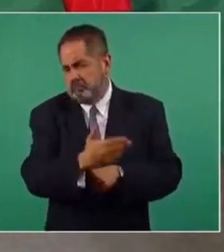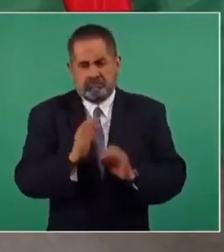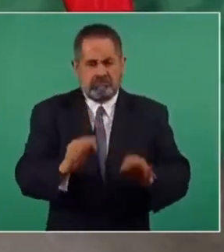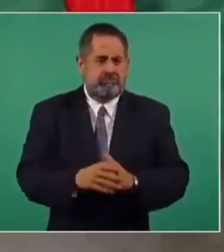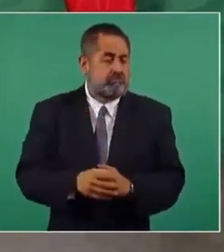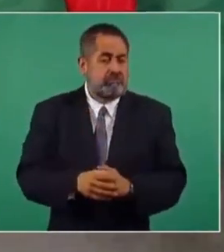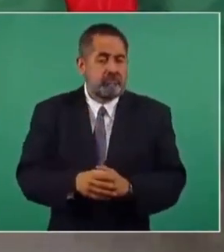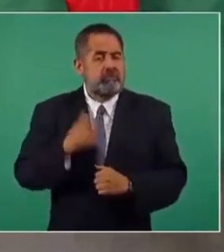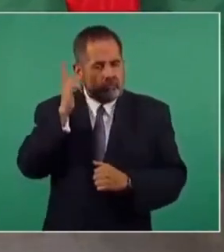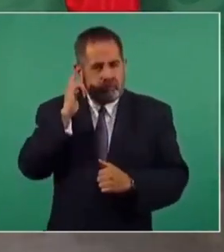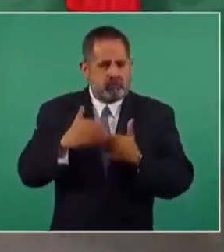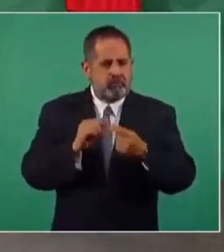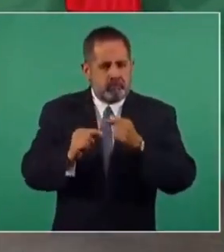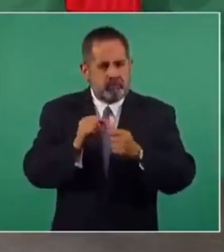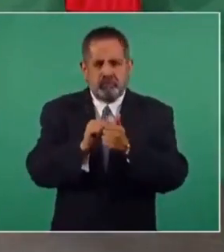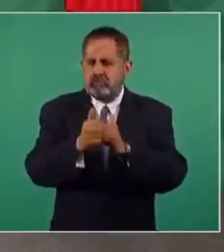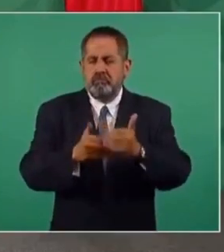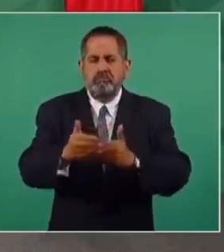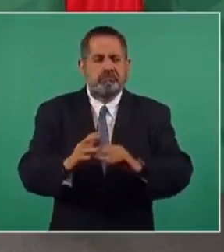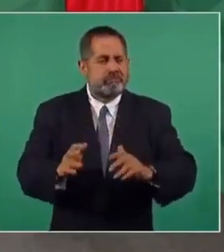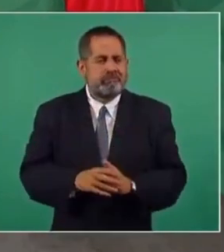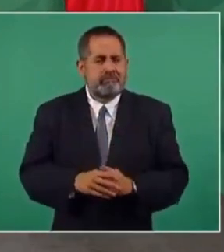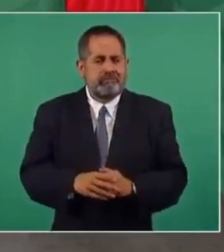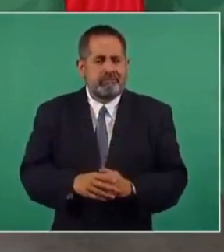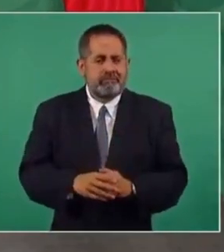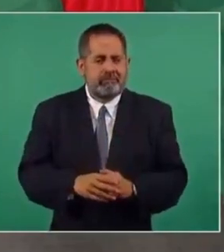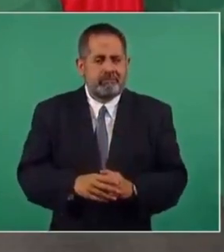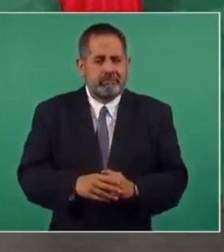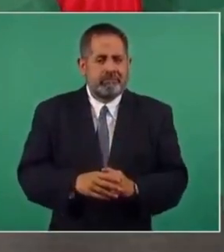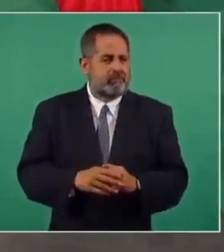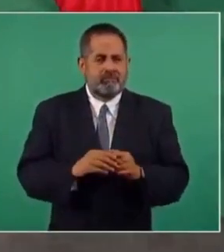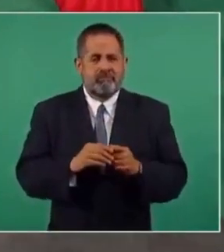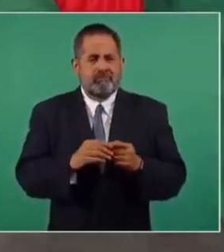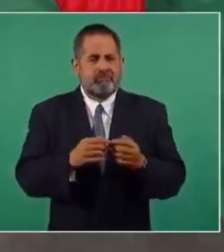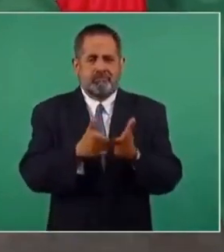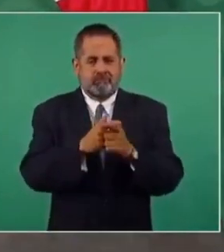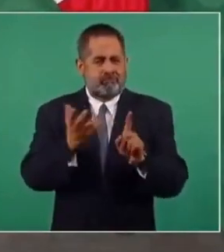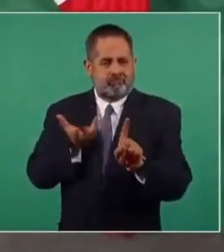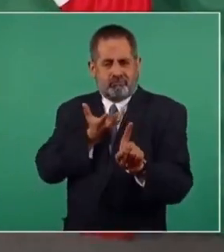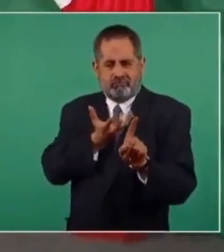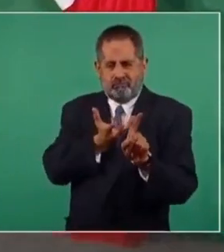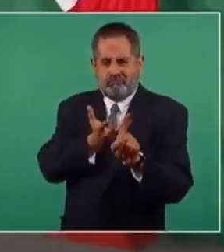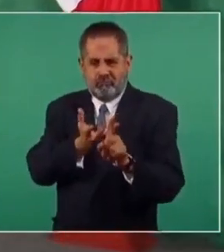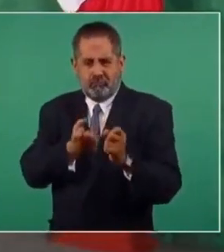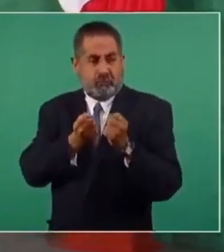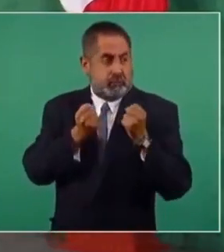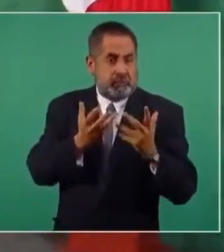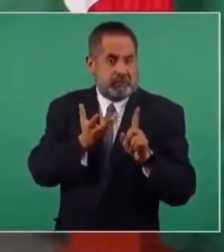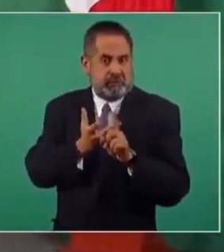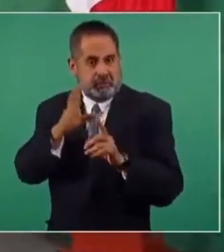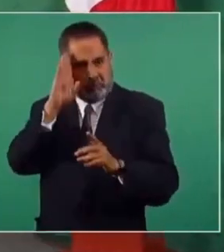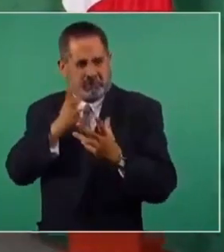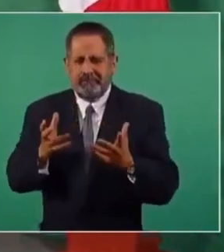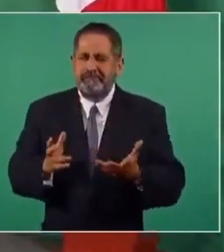poco a poco ya las comitivas no sean tan